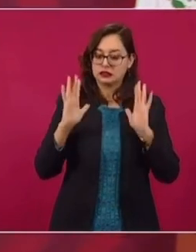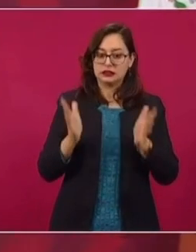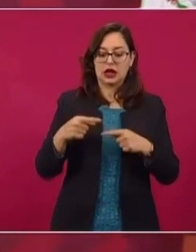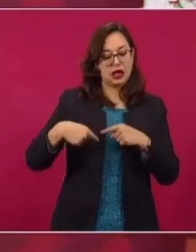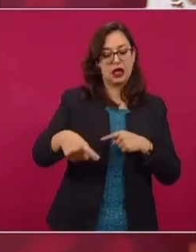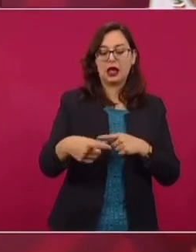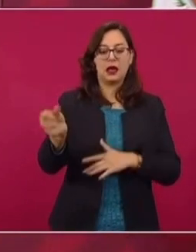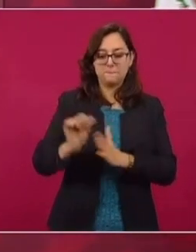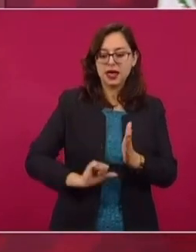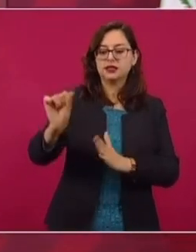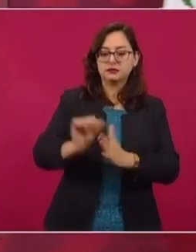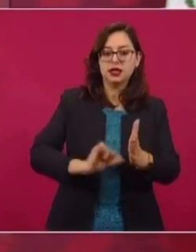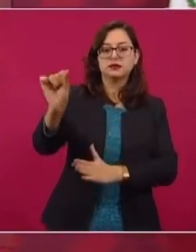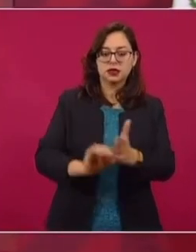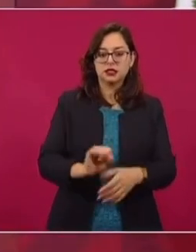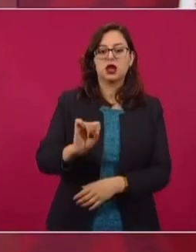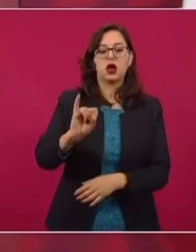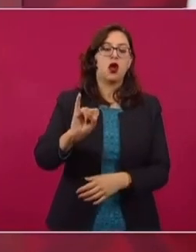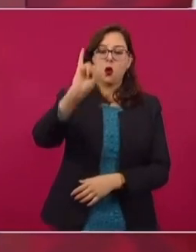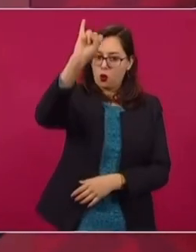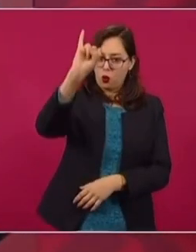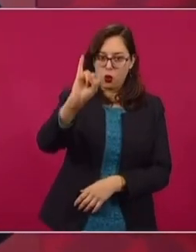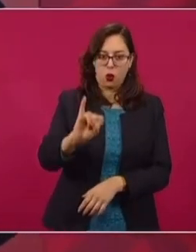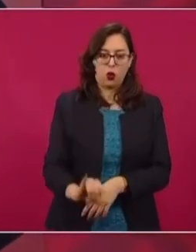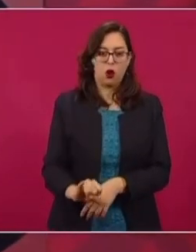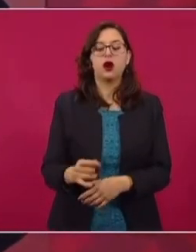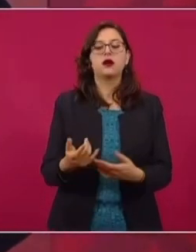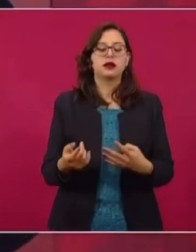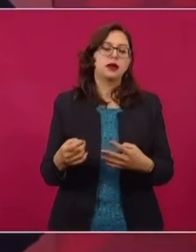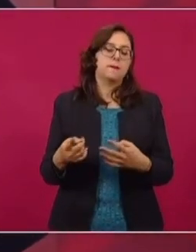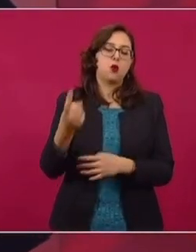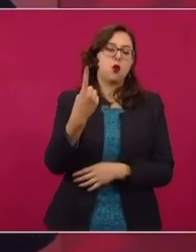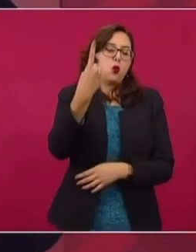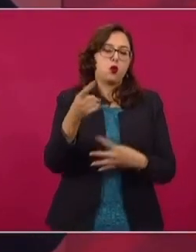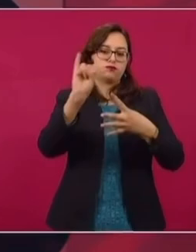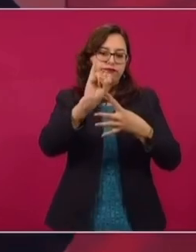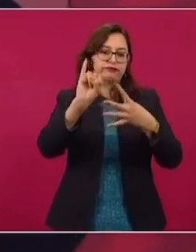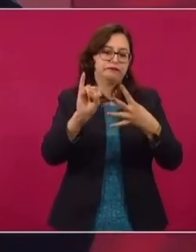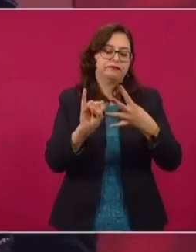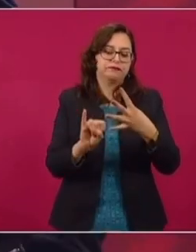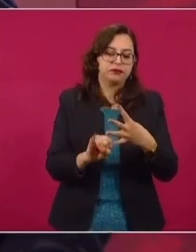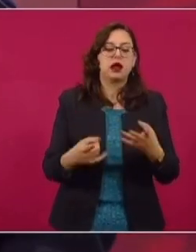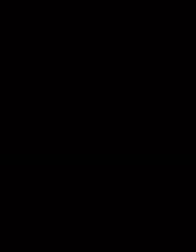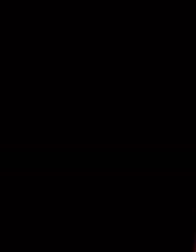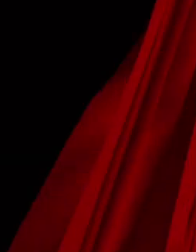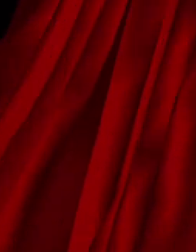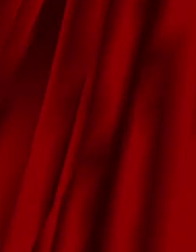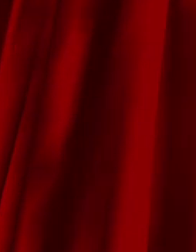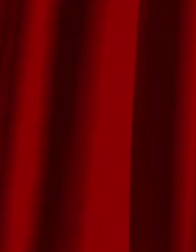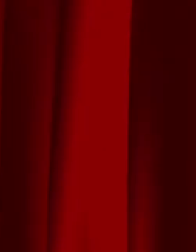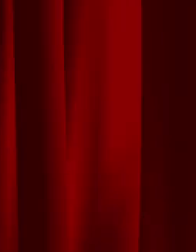mes, el primer jueves de cada mes, hacemos un informe. Sobre datos económicos y sociales.